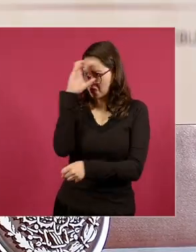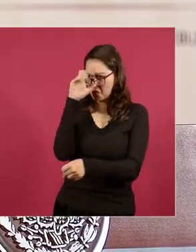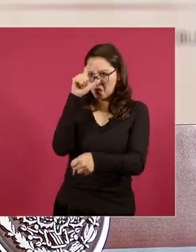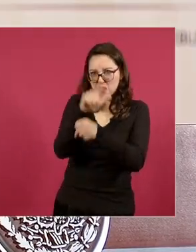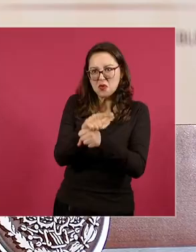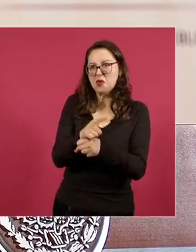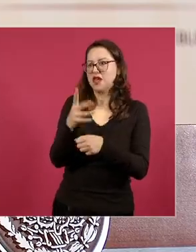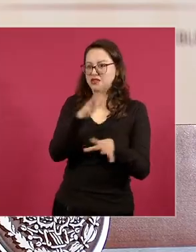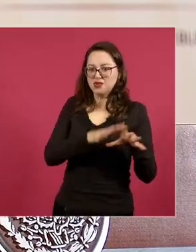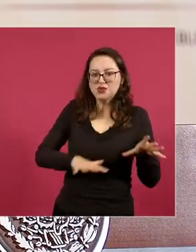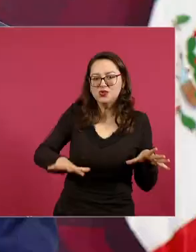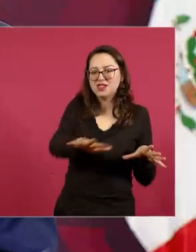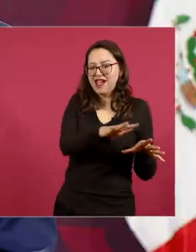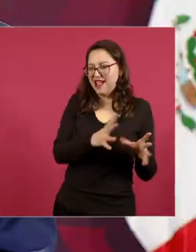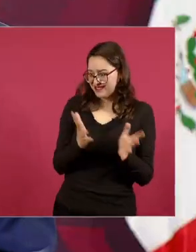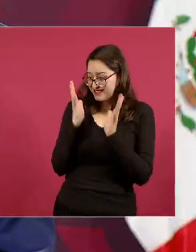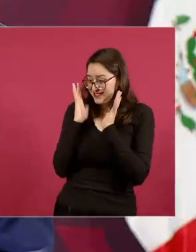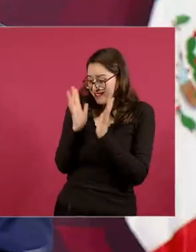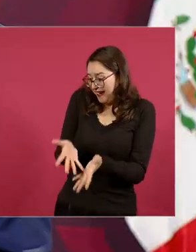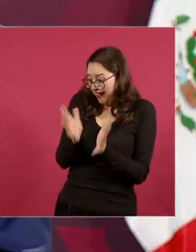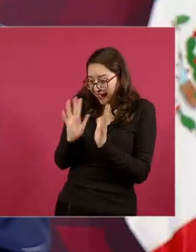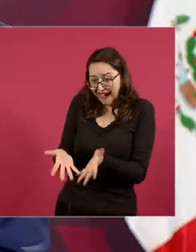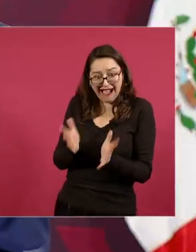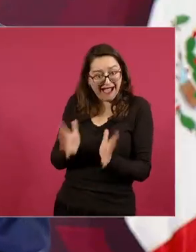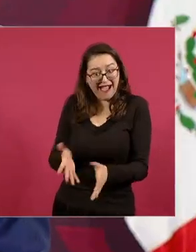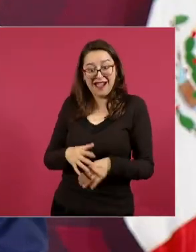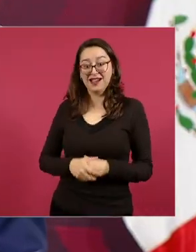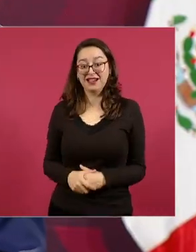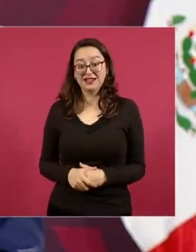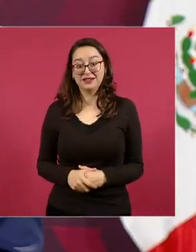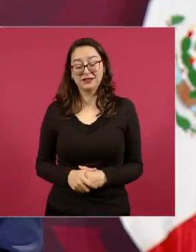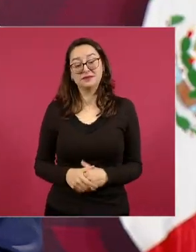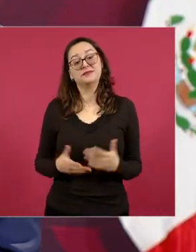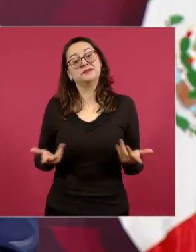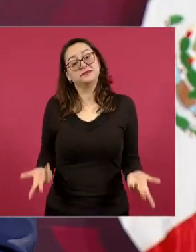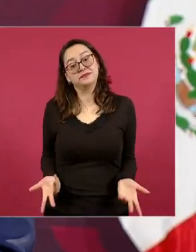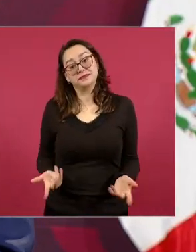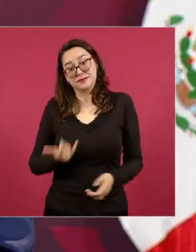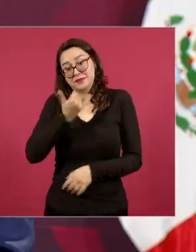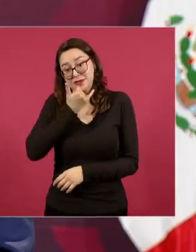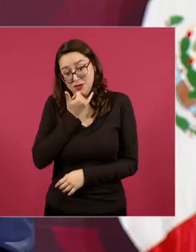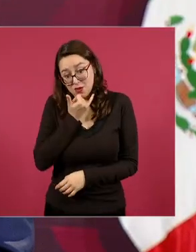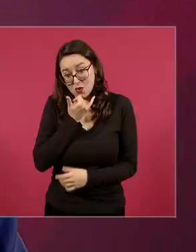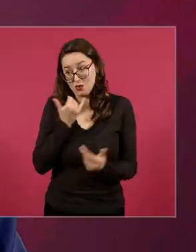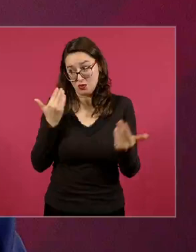miren la diferencia con nuestros hermanos estadounidenses